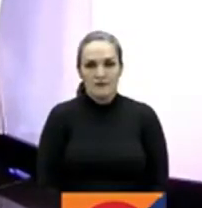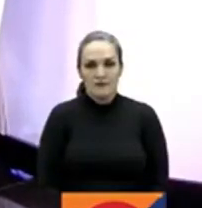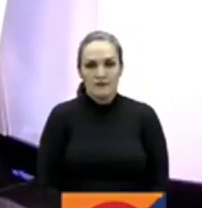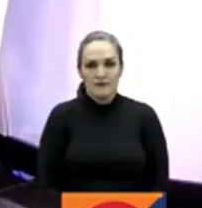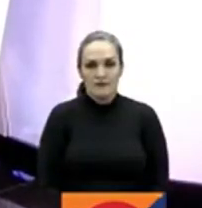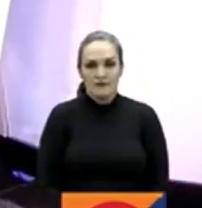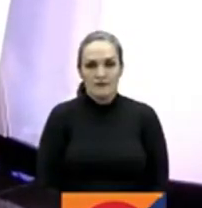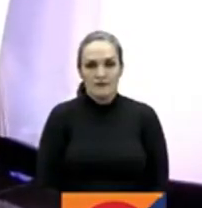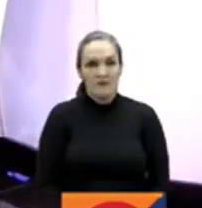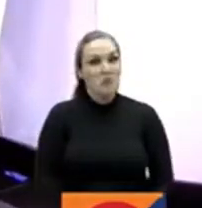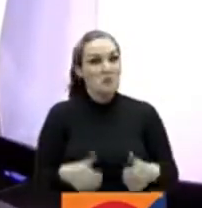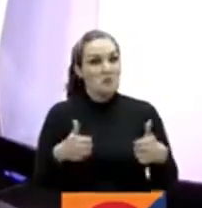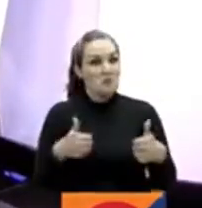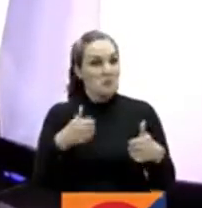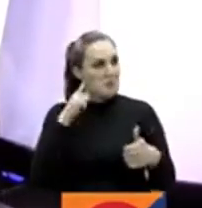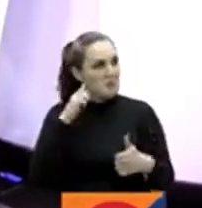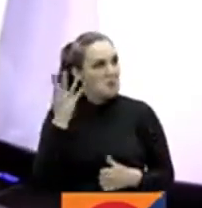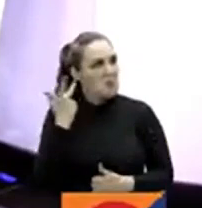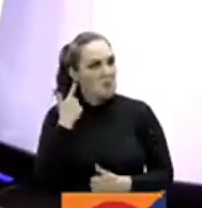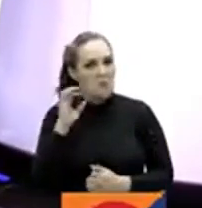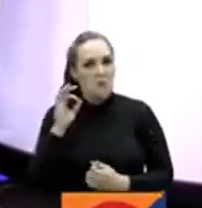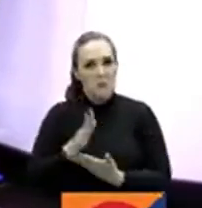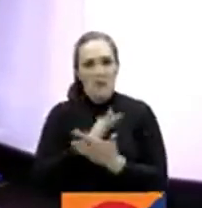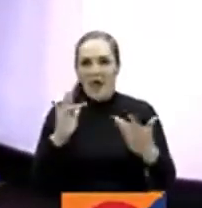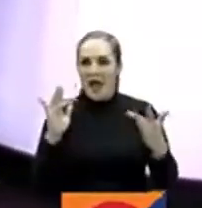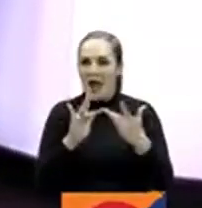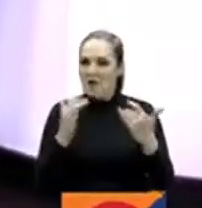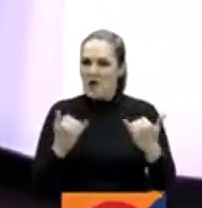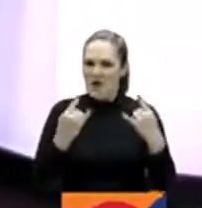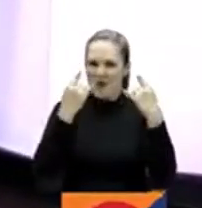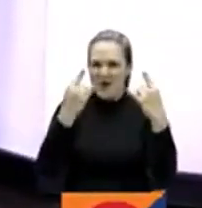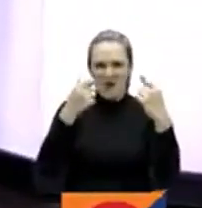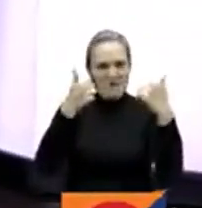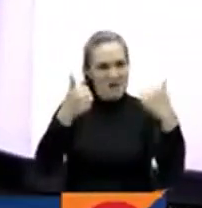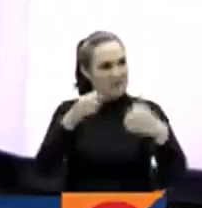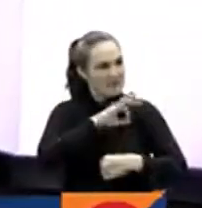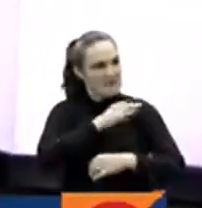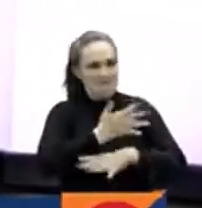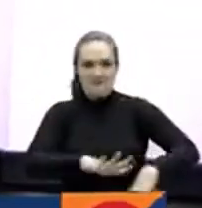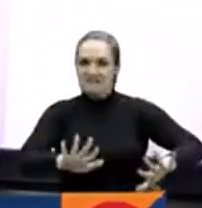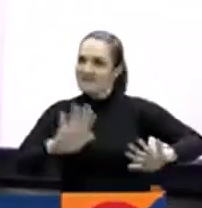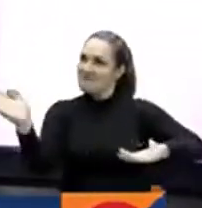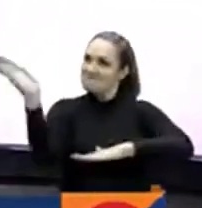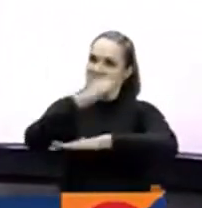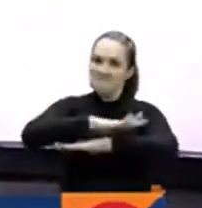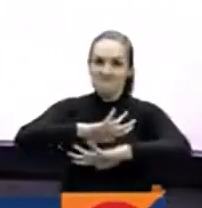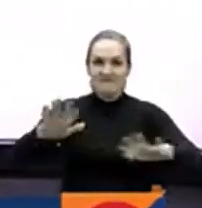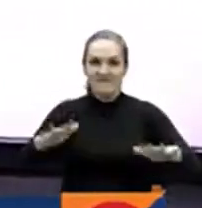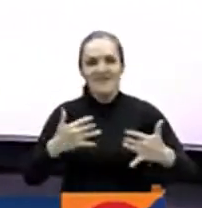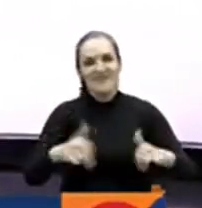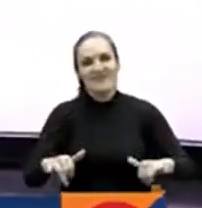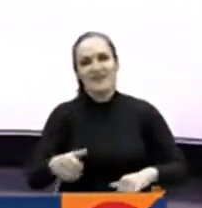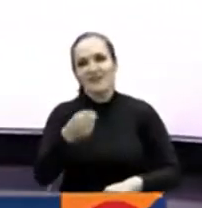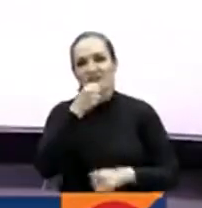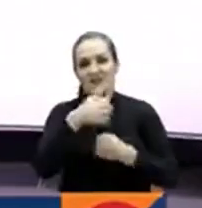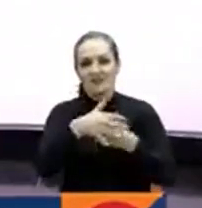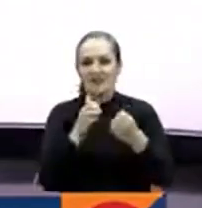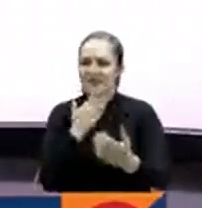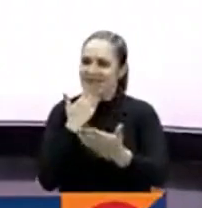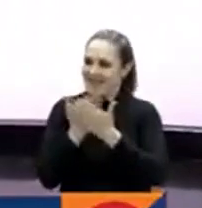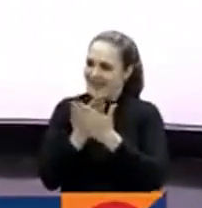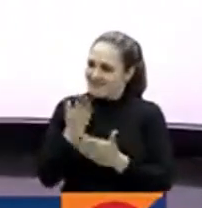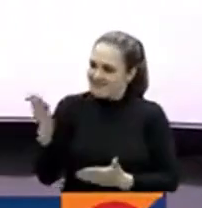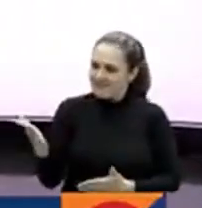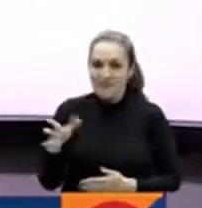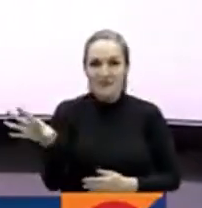Apenas, Carlos, con buena música para terminar este sábado. Con buen rock, sobre todo. Exacto. Llegamos al final de RTBC Noticias. Julia, usted muchas gracias a